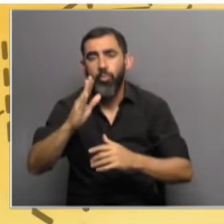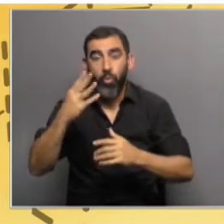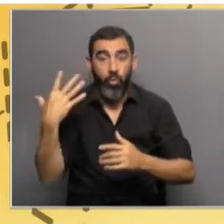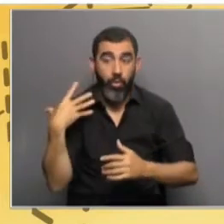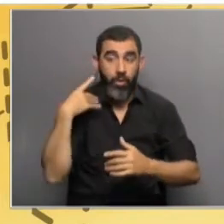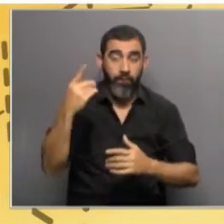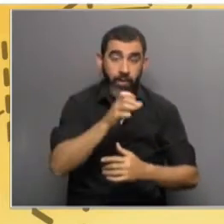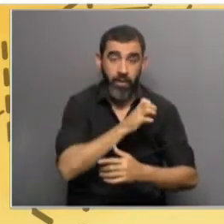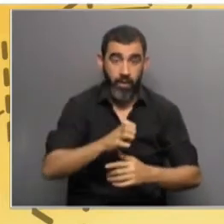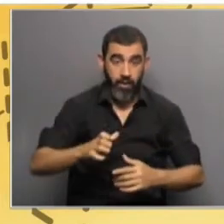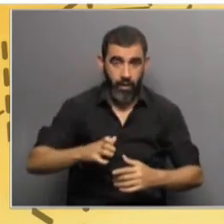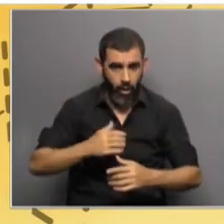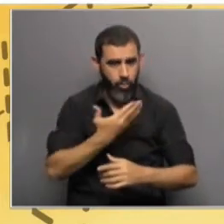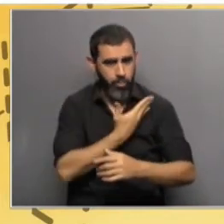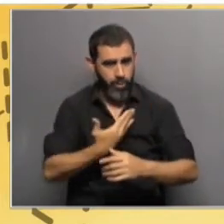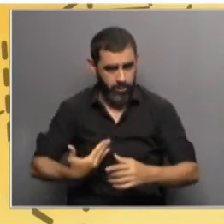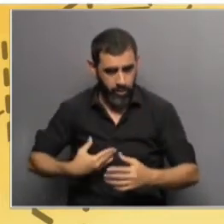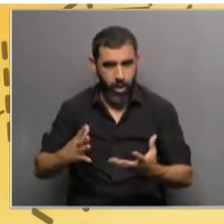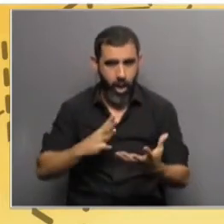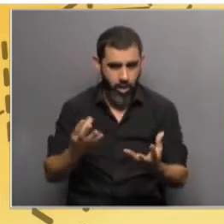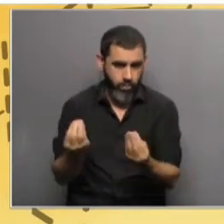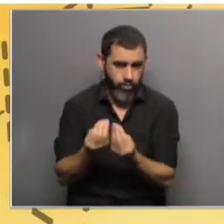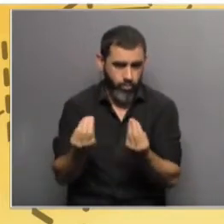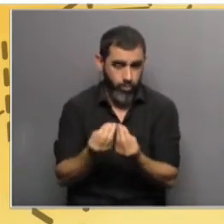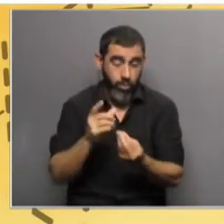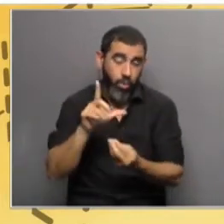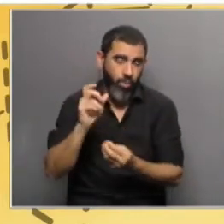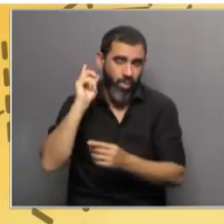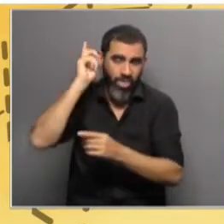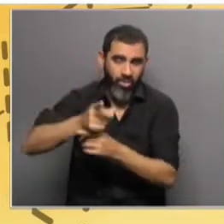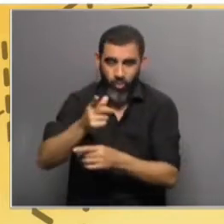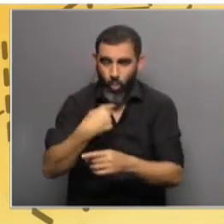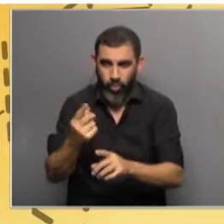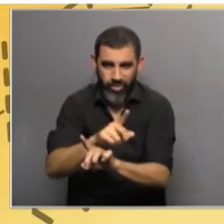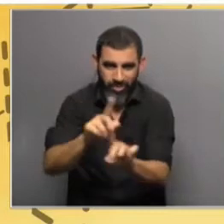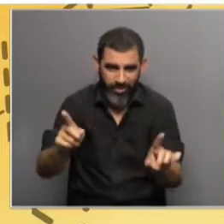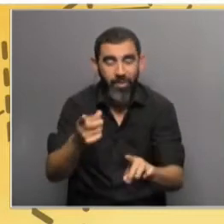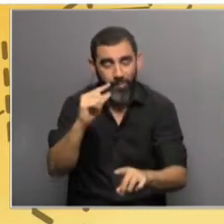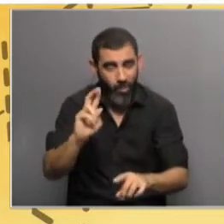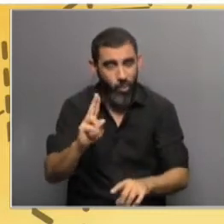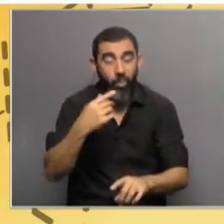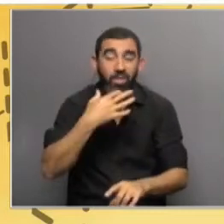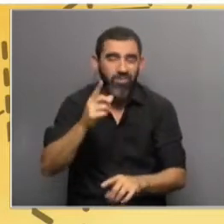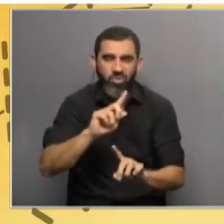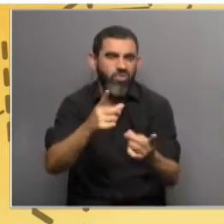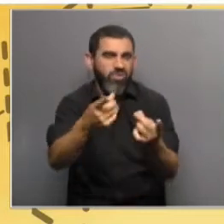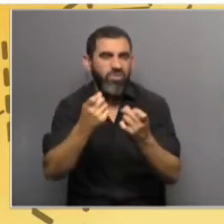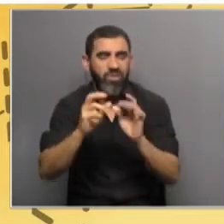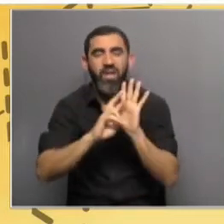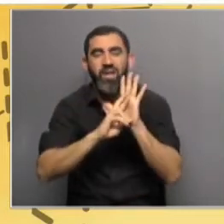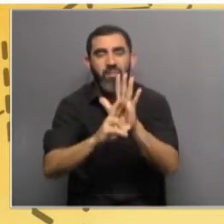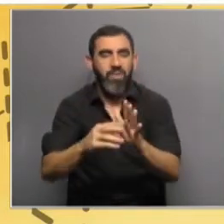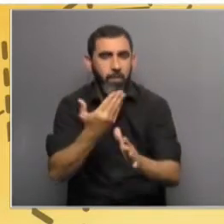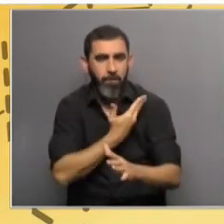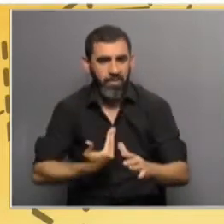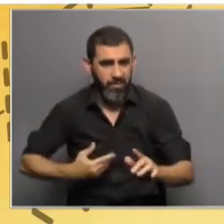Estado, hay una importante presencia. Obviamente que esta decisión no pasa por ustedes, pero Uruguay entendió que no era necesario estar representado por